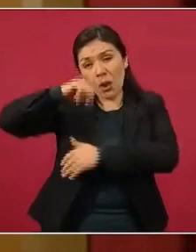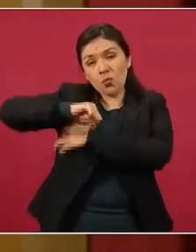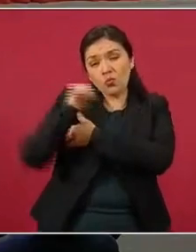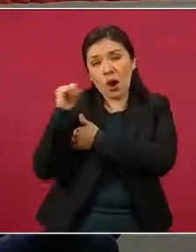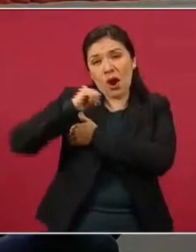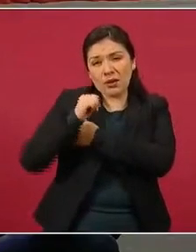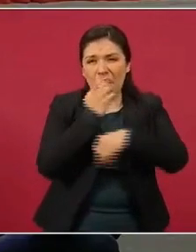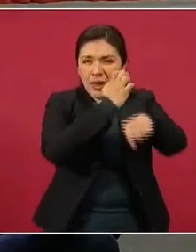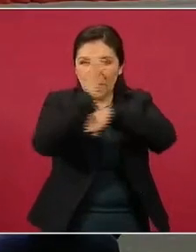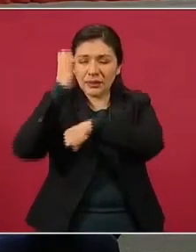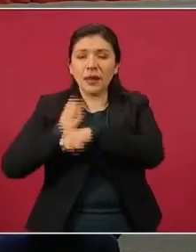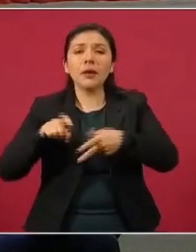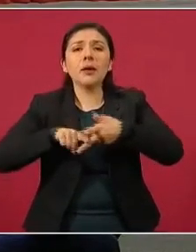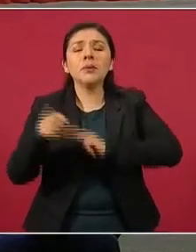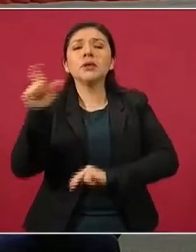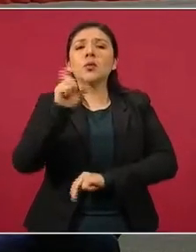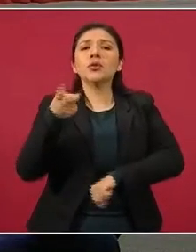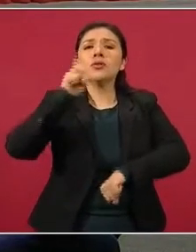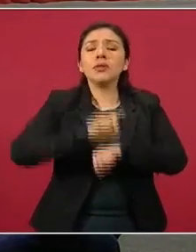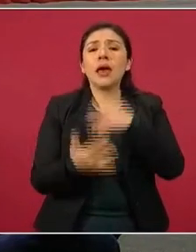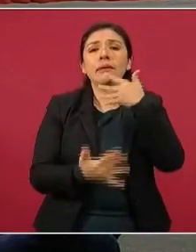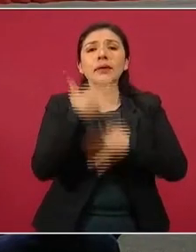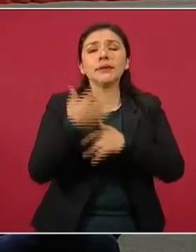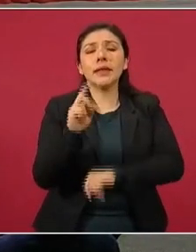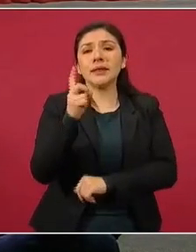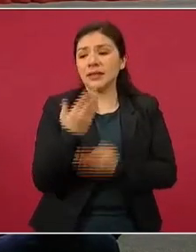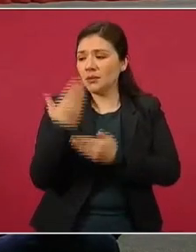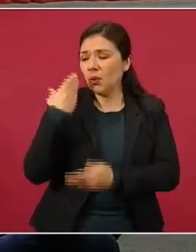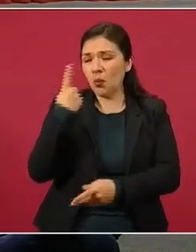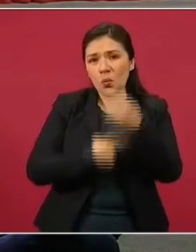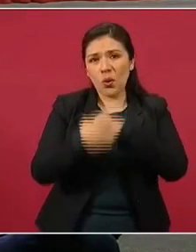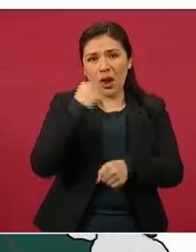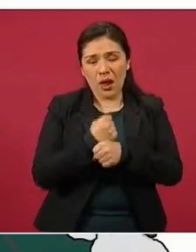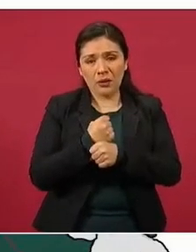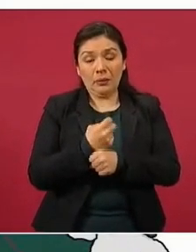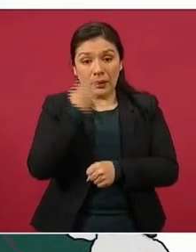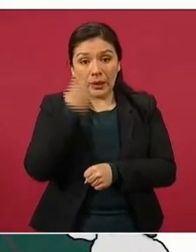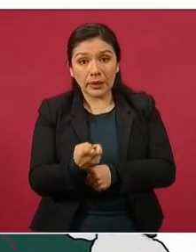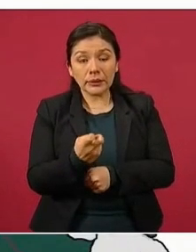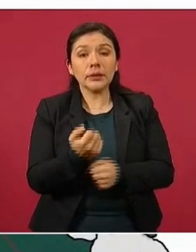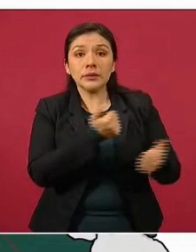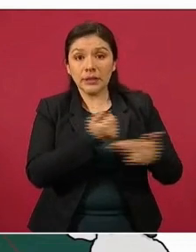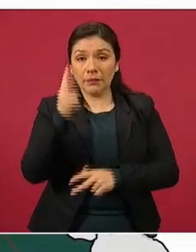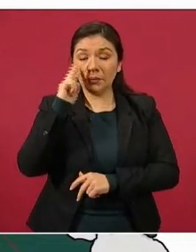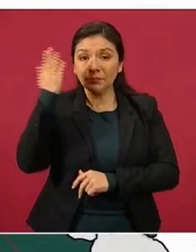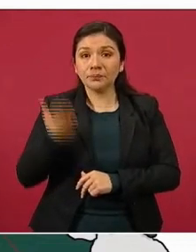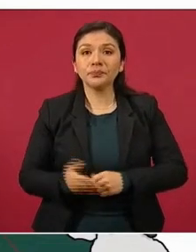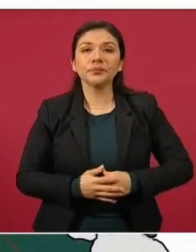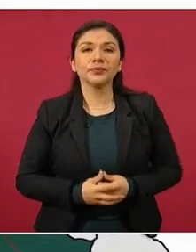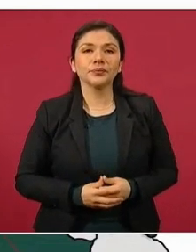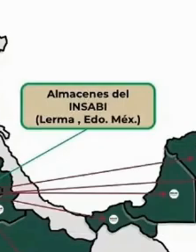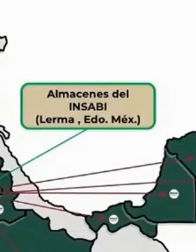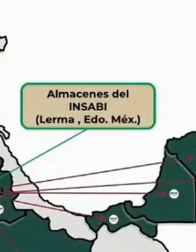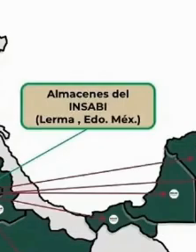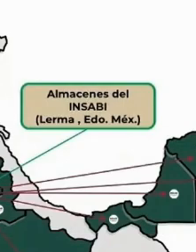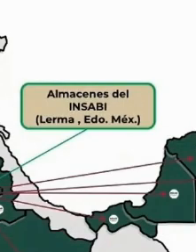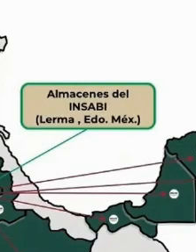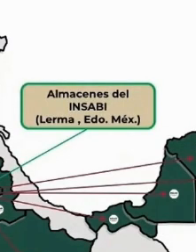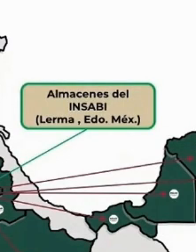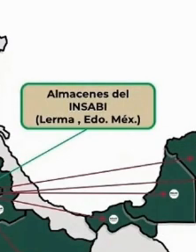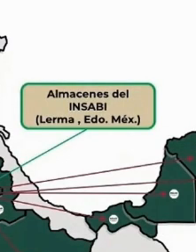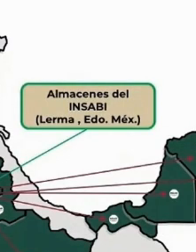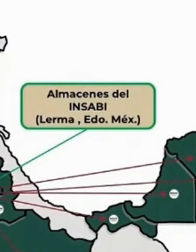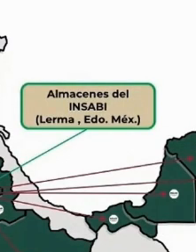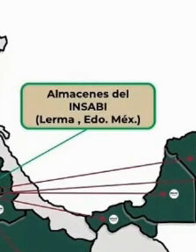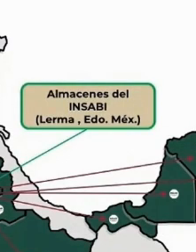también a partir del día 15 de diciembre del año pasado, a 18 estados, a 18 almacenes